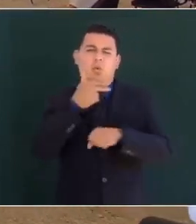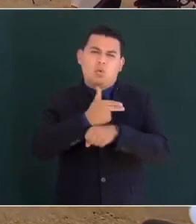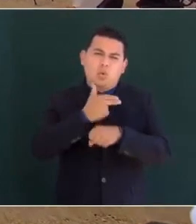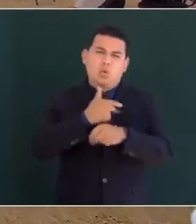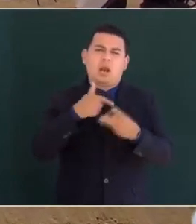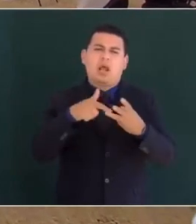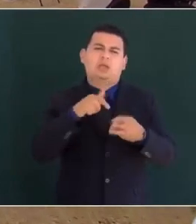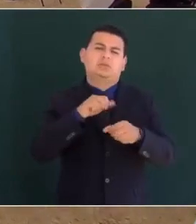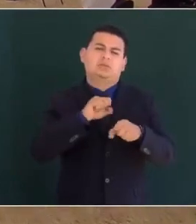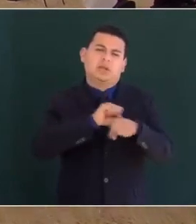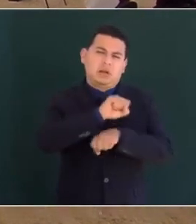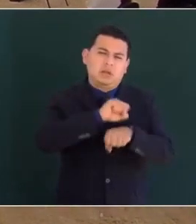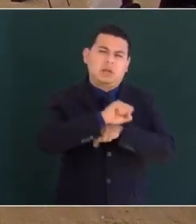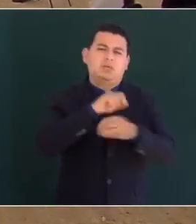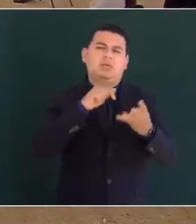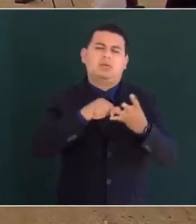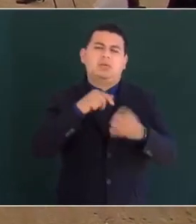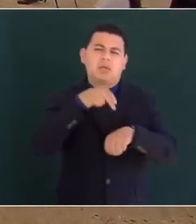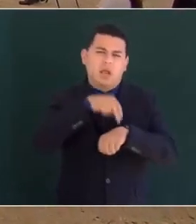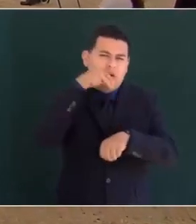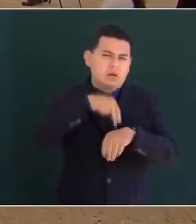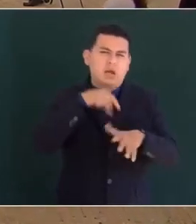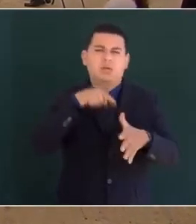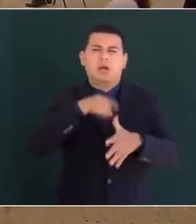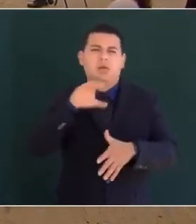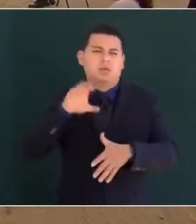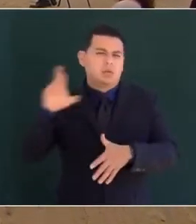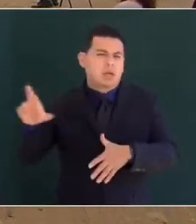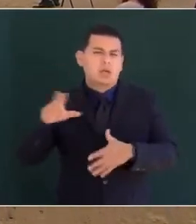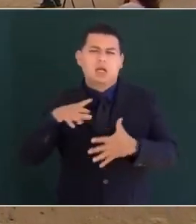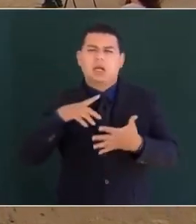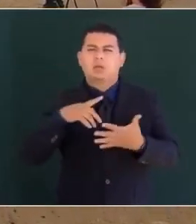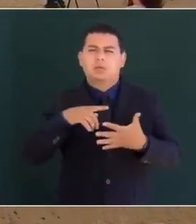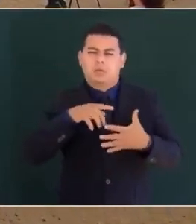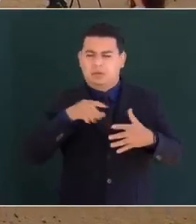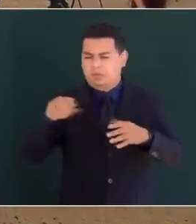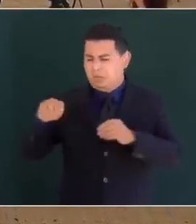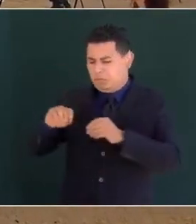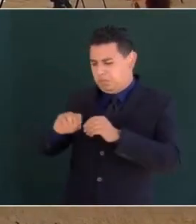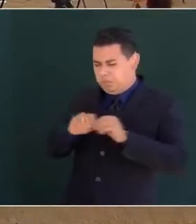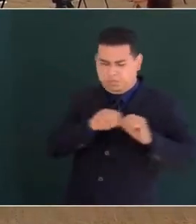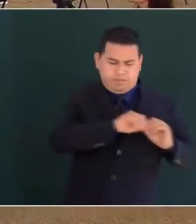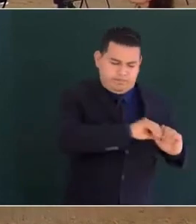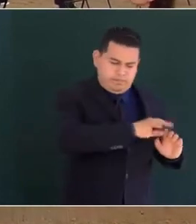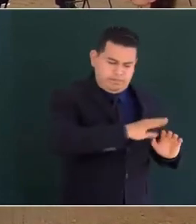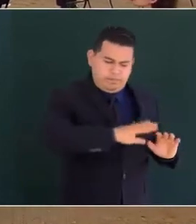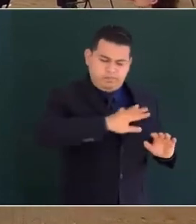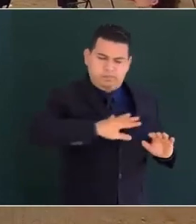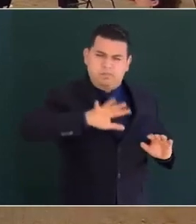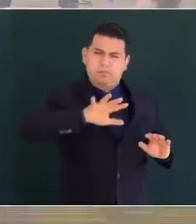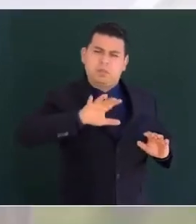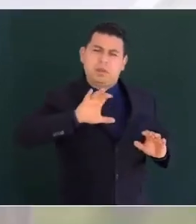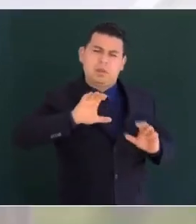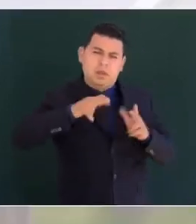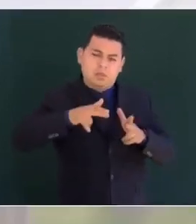Nicaragua y Costa Rica así como por Chiapas el actual Belice y